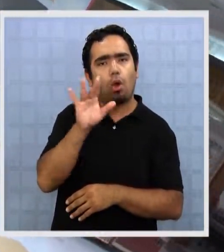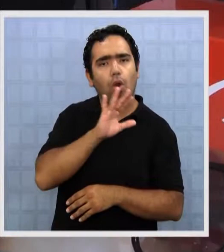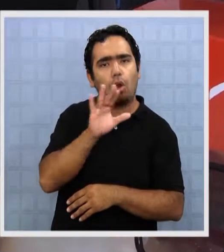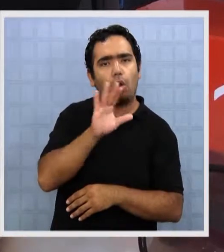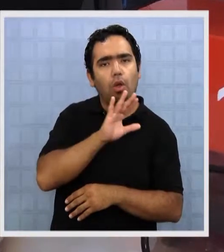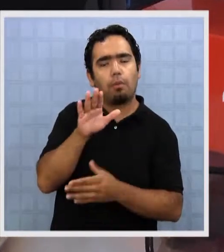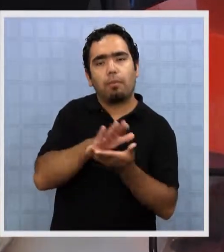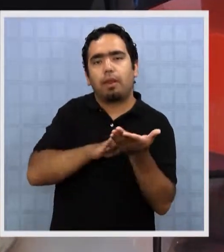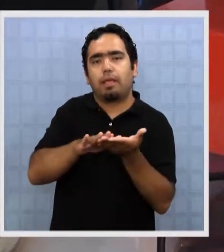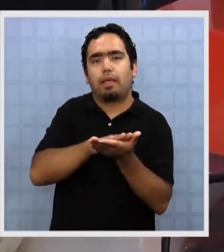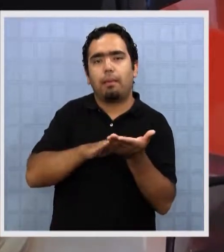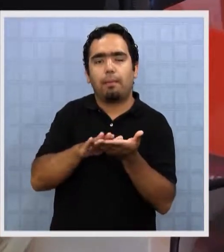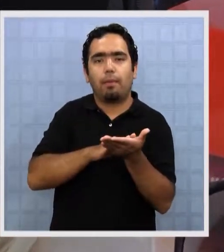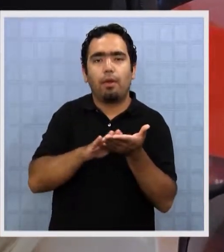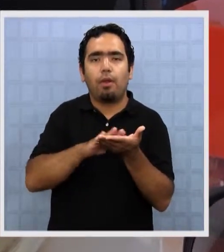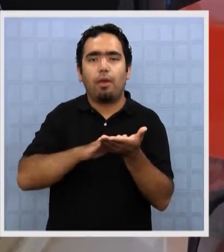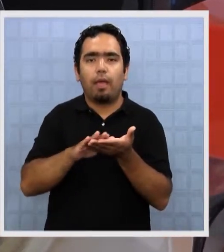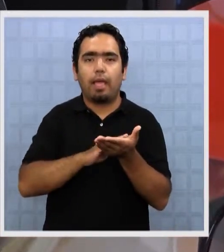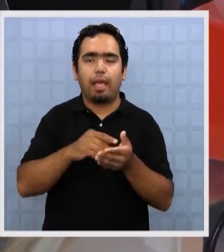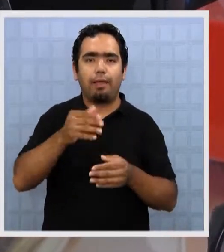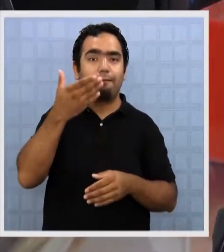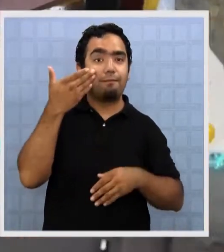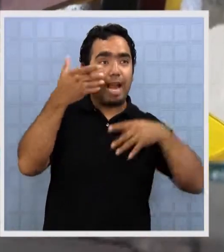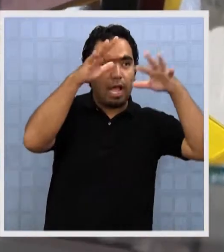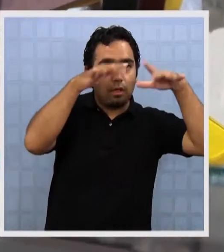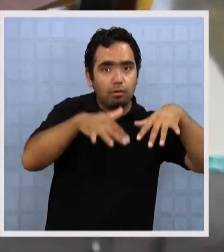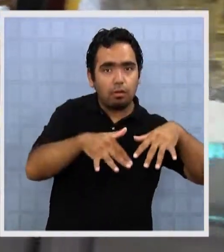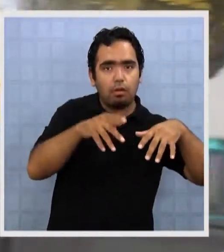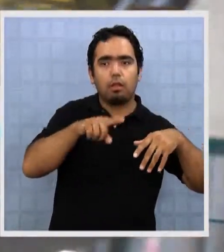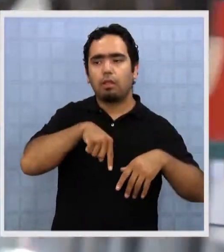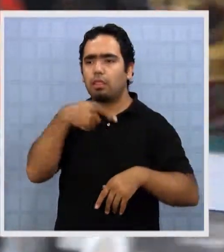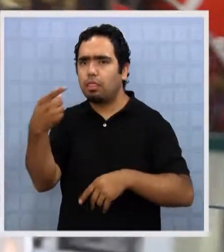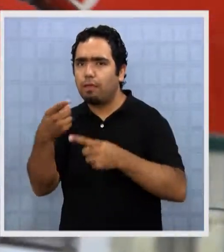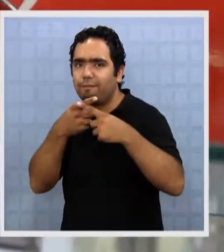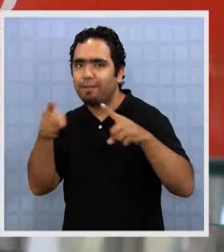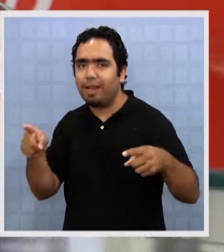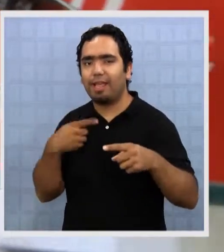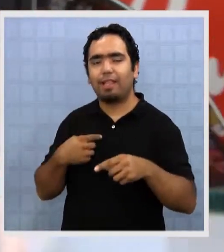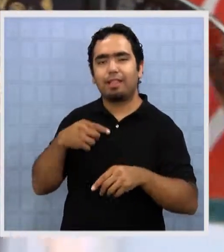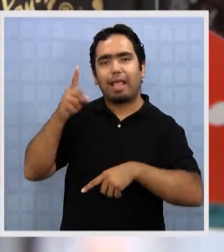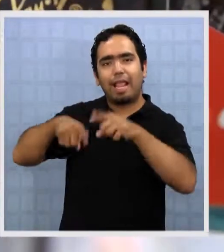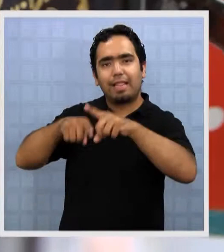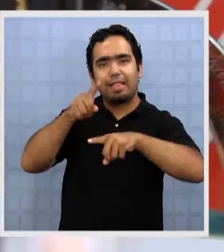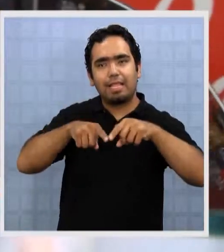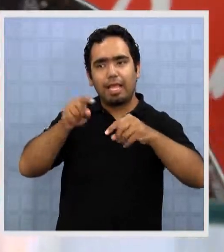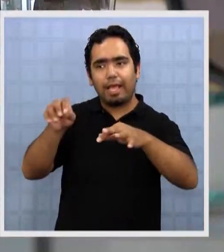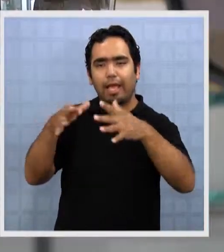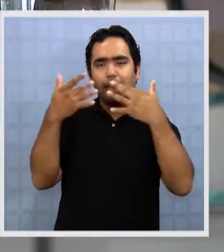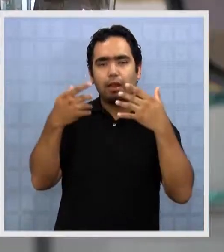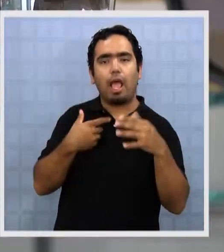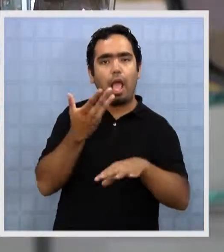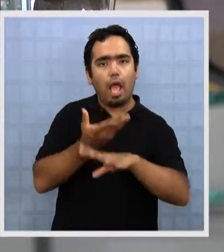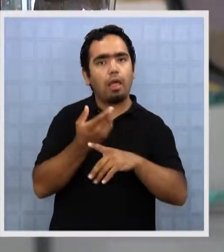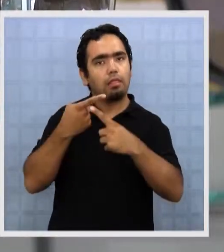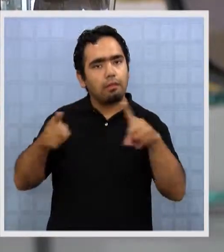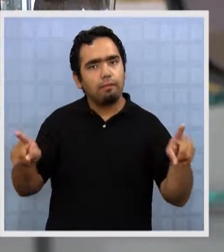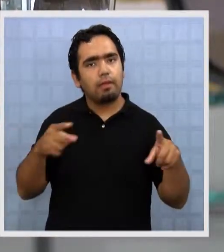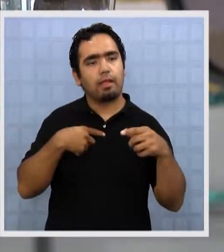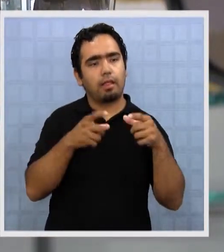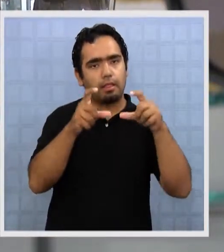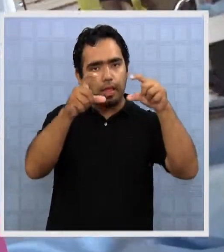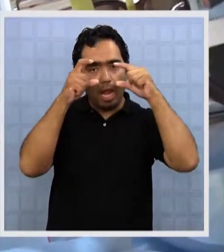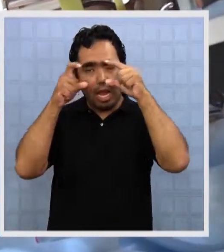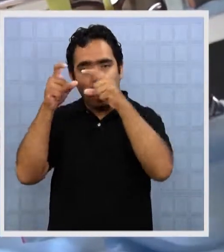para la nieve que el que se usa para la arena, porque la radiación es distinta. No todas las lesiones en la vista aparecen